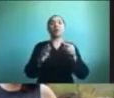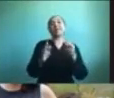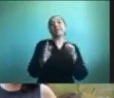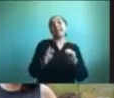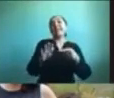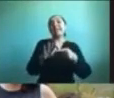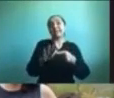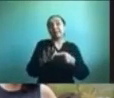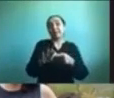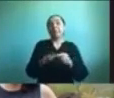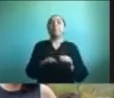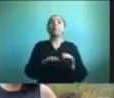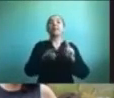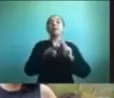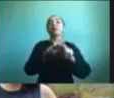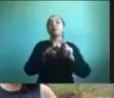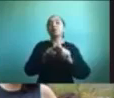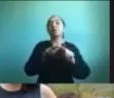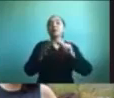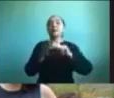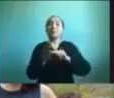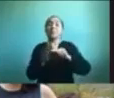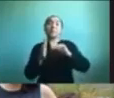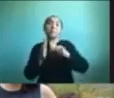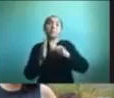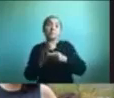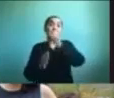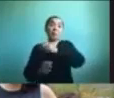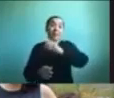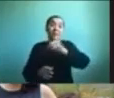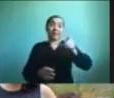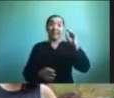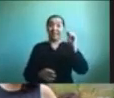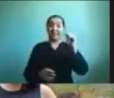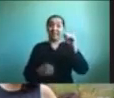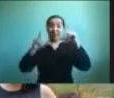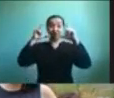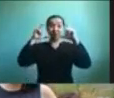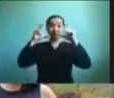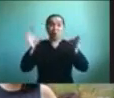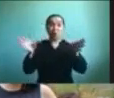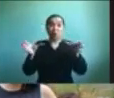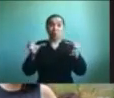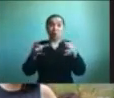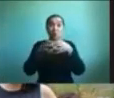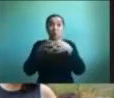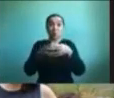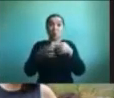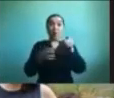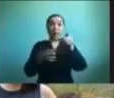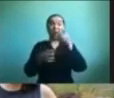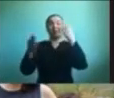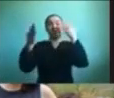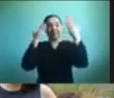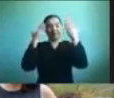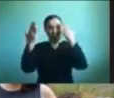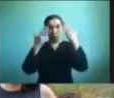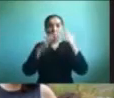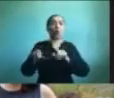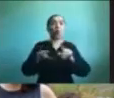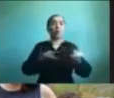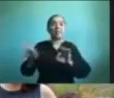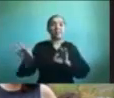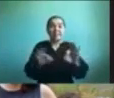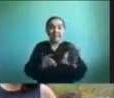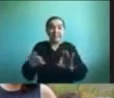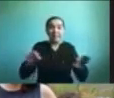discapacidad. Ahí pueden ver una foto del equipo, entre los que se encuentran psicólogos, diseñadores, el equipo